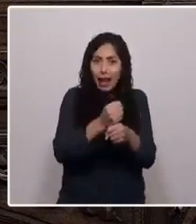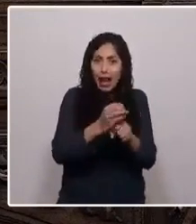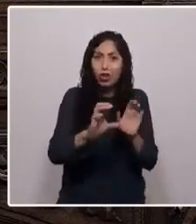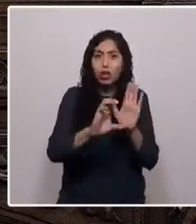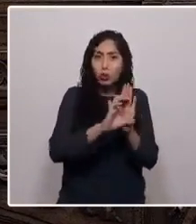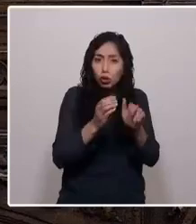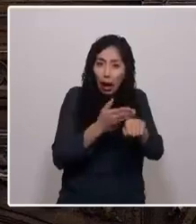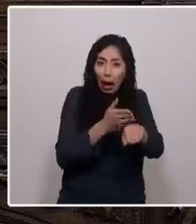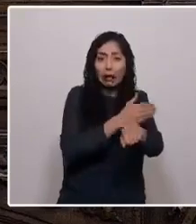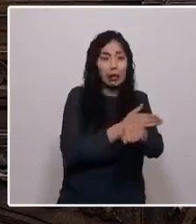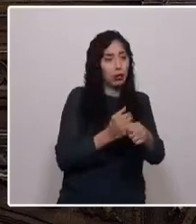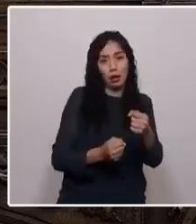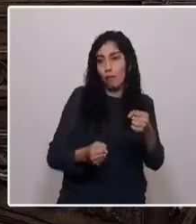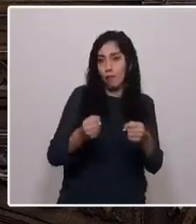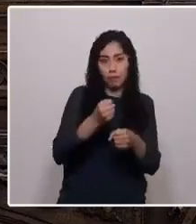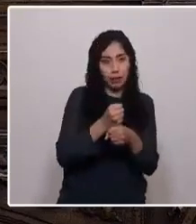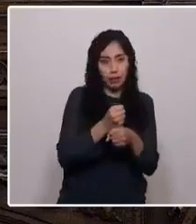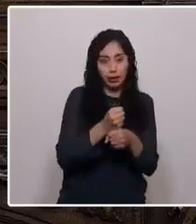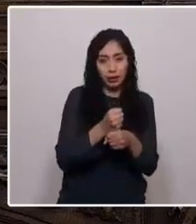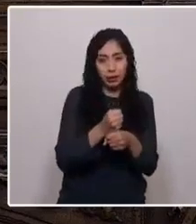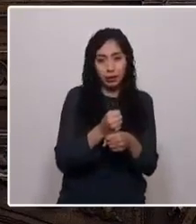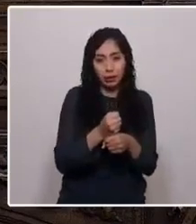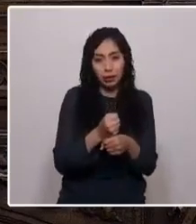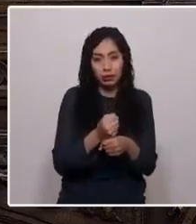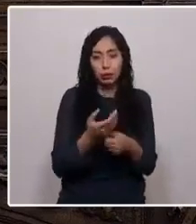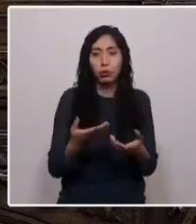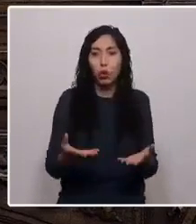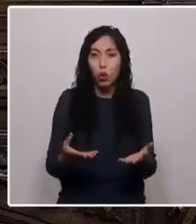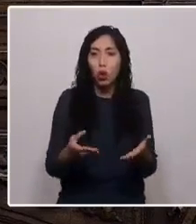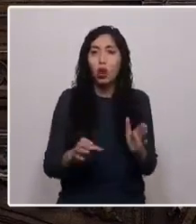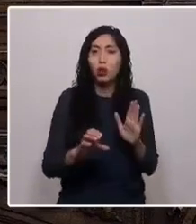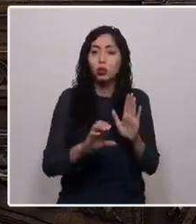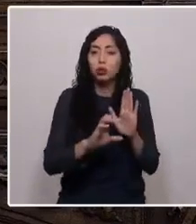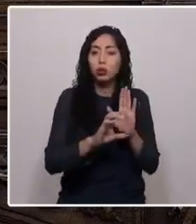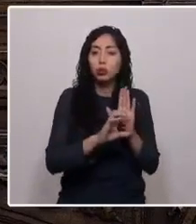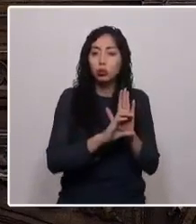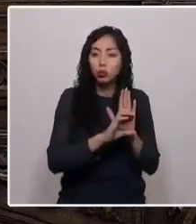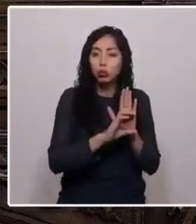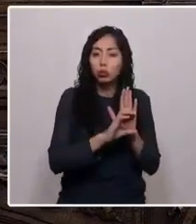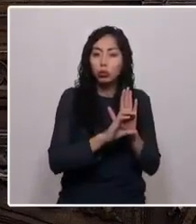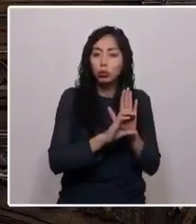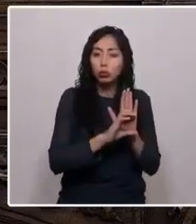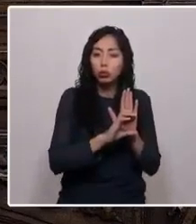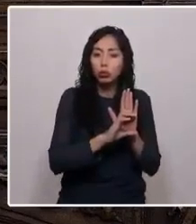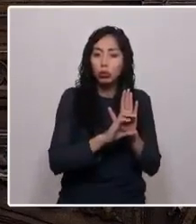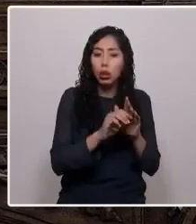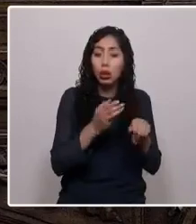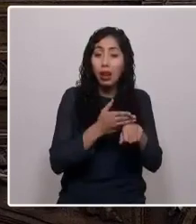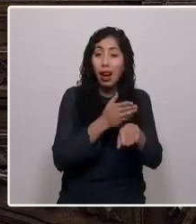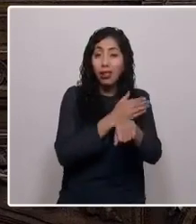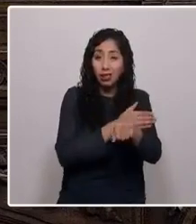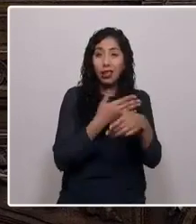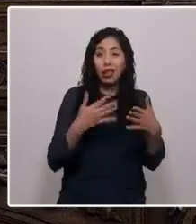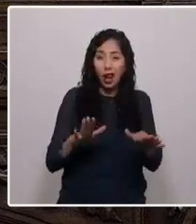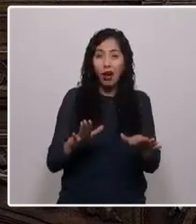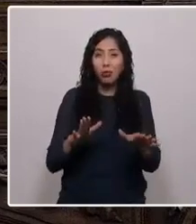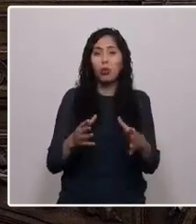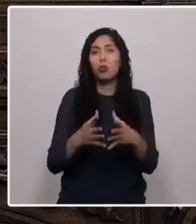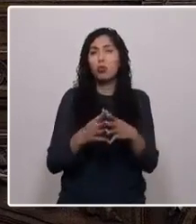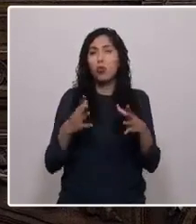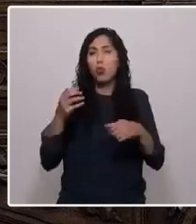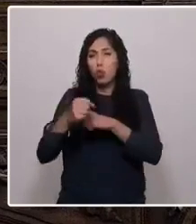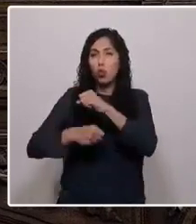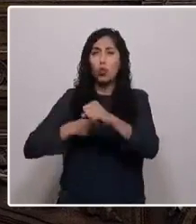dejar a ser, a la constitución del dejar a ser liberal a ultranza que nos ha regido por todos